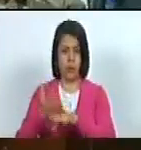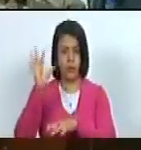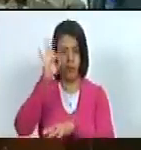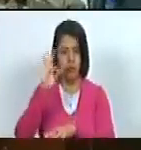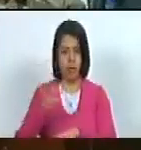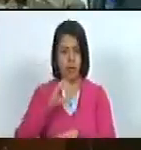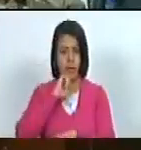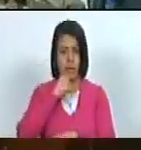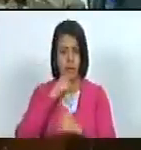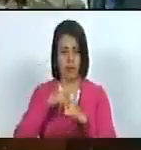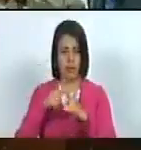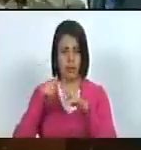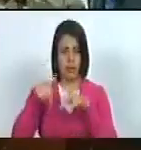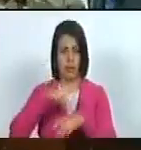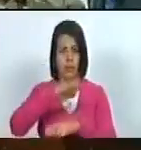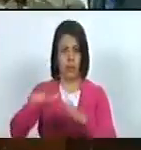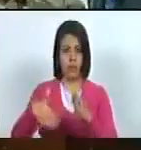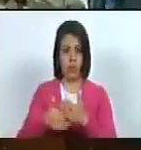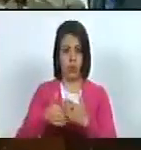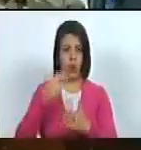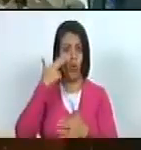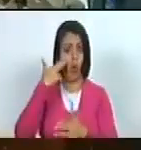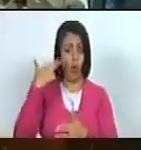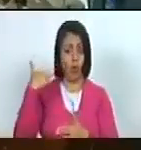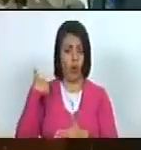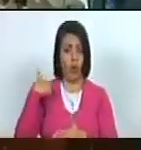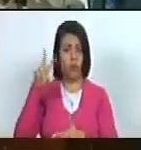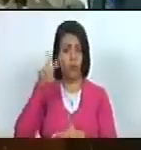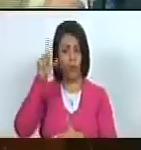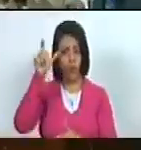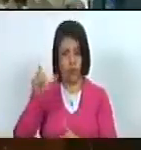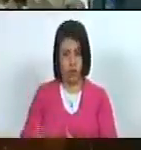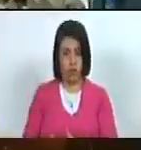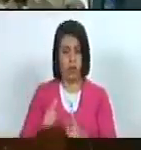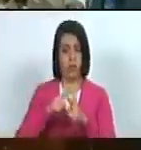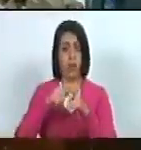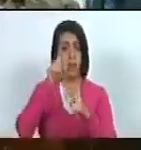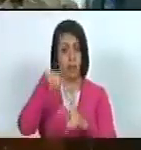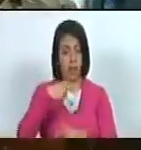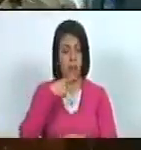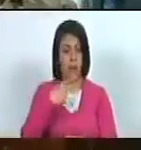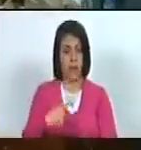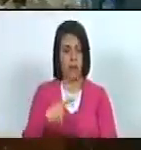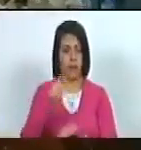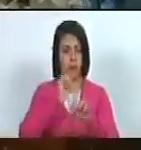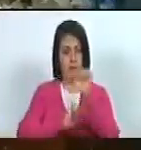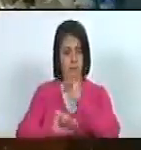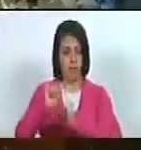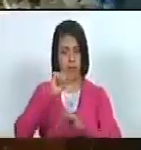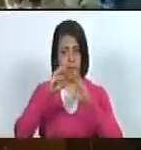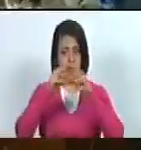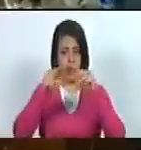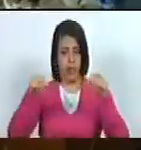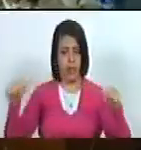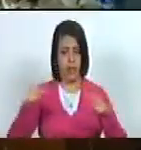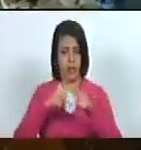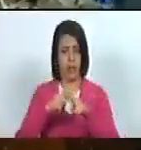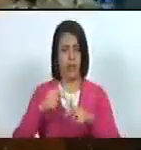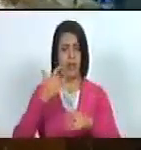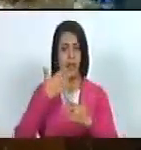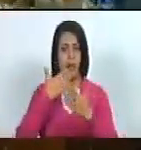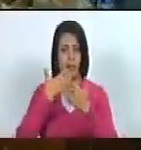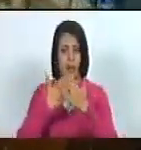Federación Rusia Rusa con todo el orgullo de ser venezolano y por supuesto de defender a esta tierra y esta patria